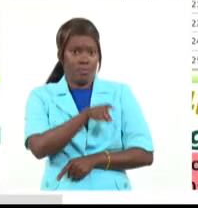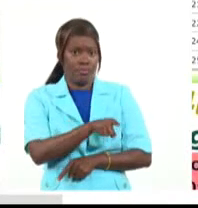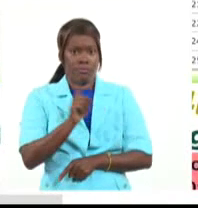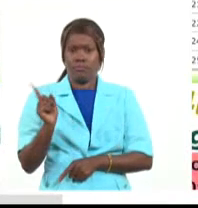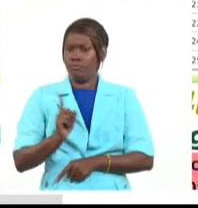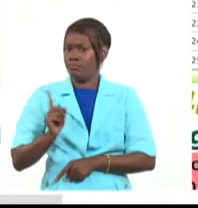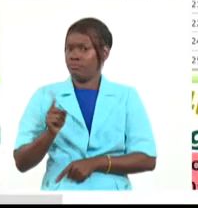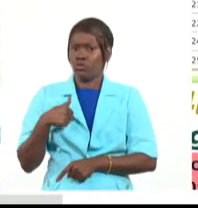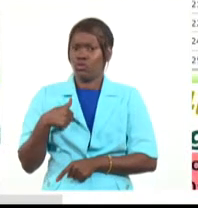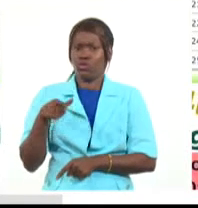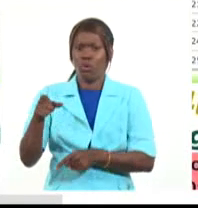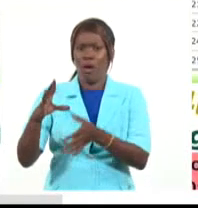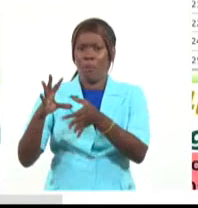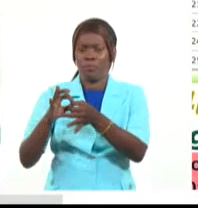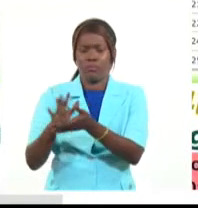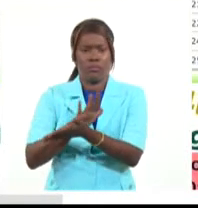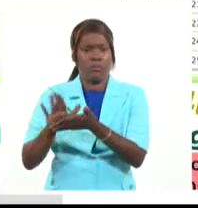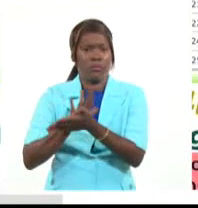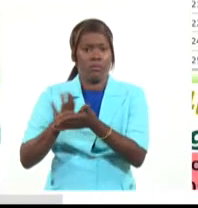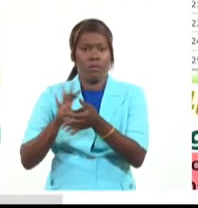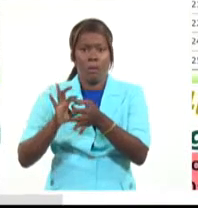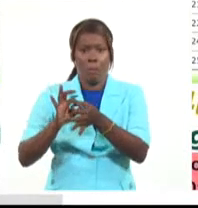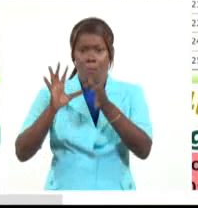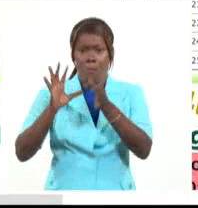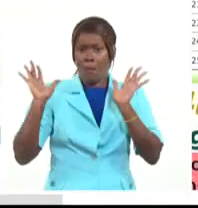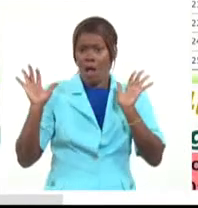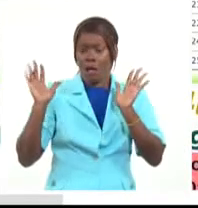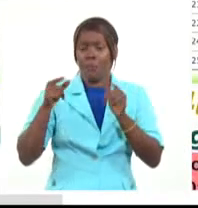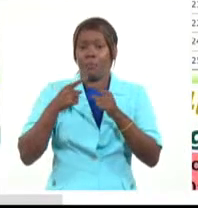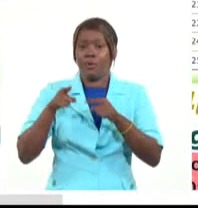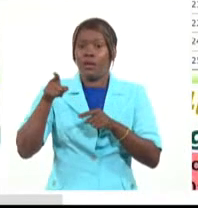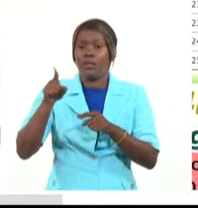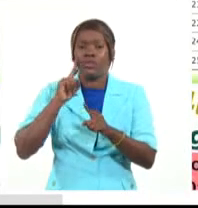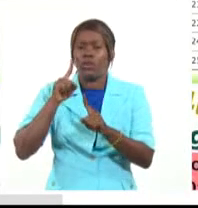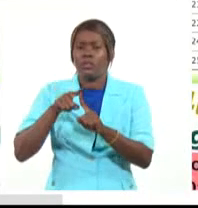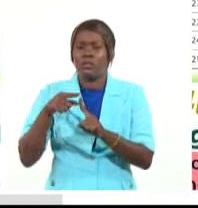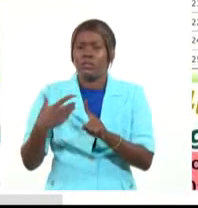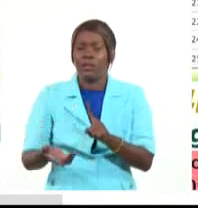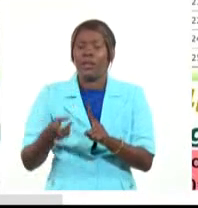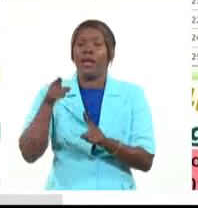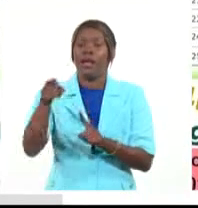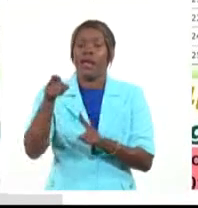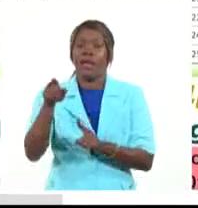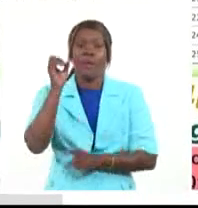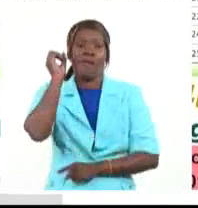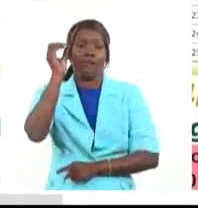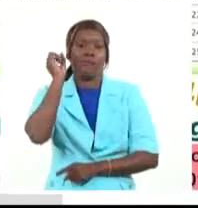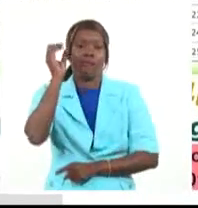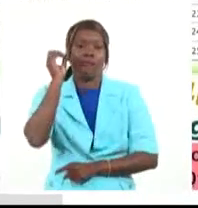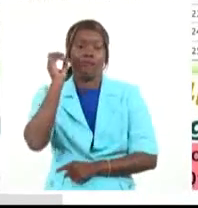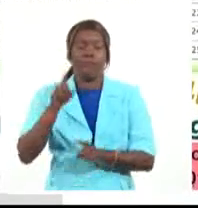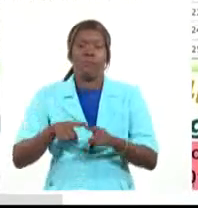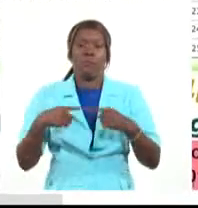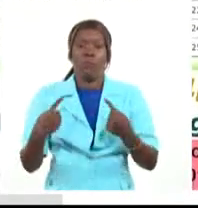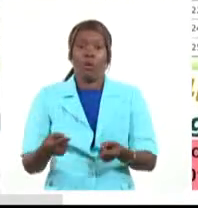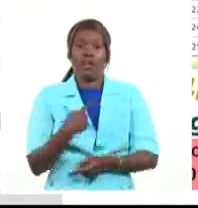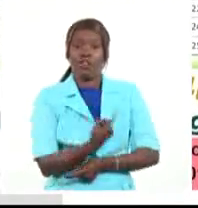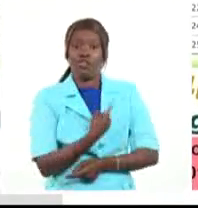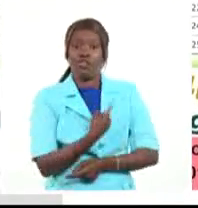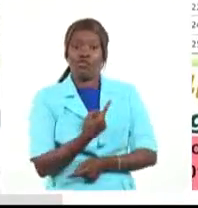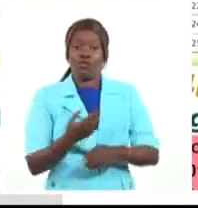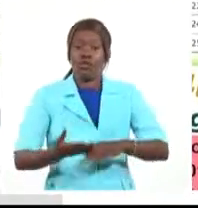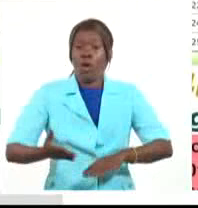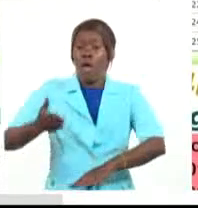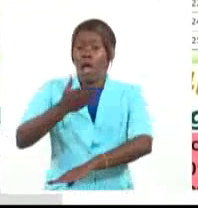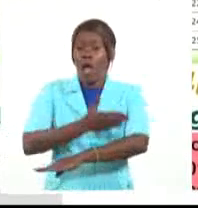nunca lo ha sido. El objeto de este procedimiento es deuda pública porque fue contraída por el Banco Nacional de Cuba antes de